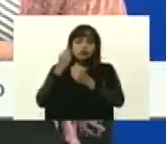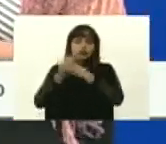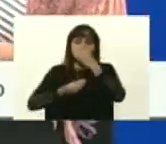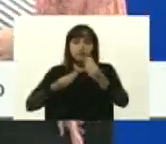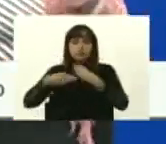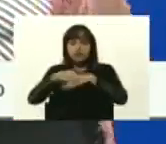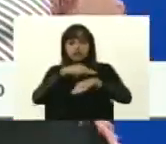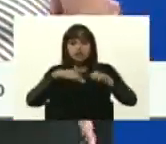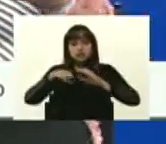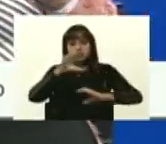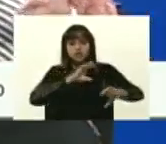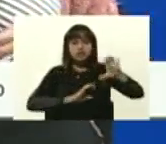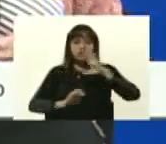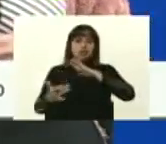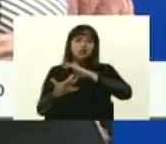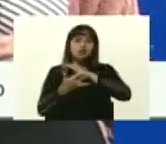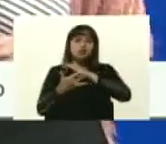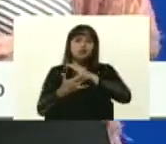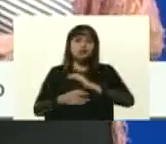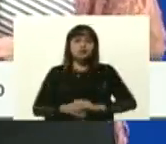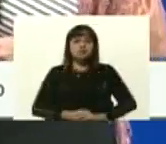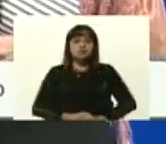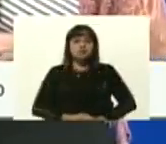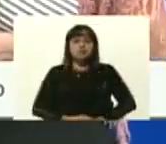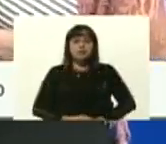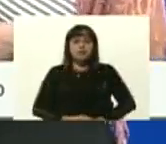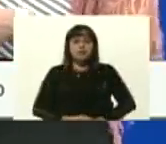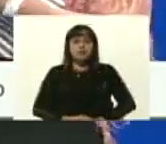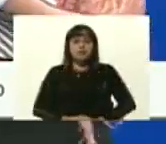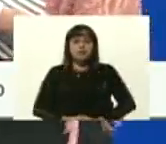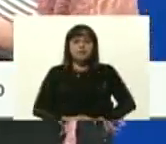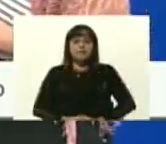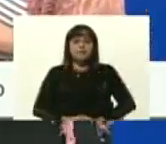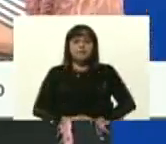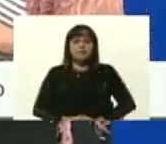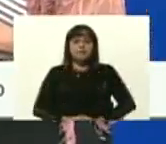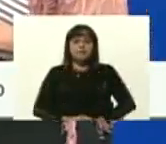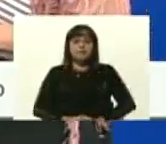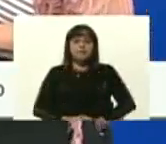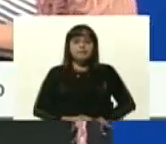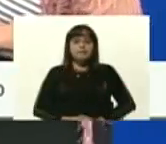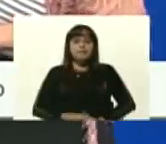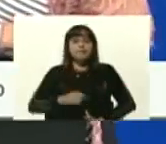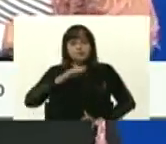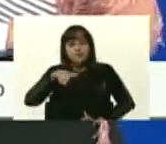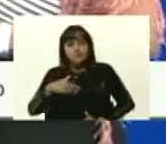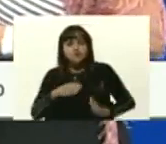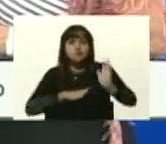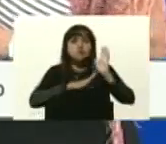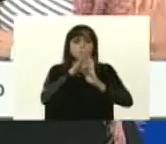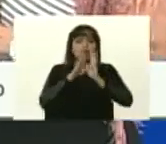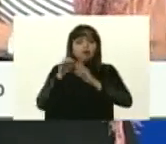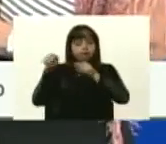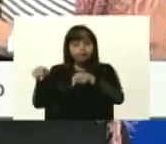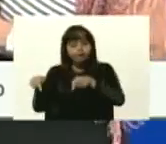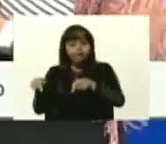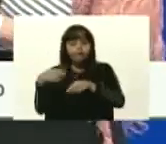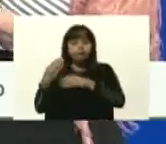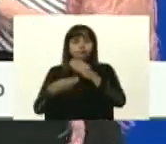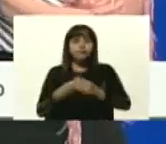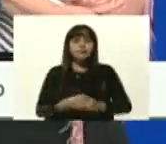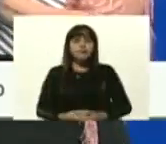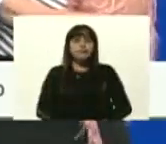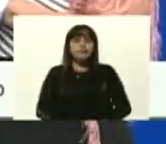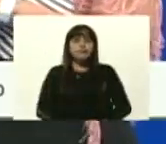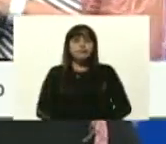Ministerio de Ciencia y Tecnología y del FONACI para poder desarrollar estos productos. Acerca un poquito